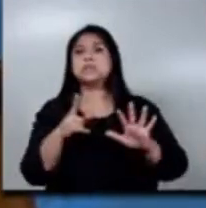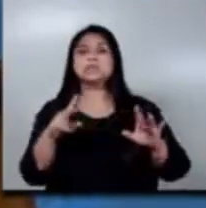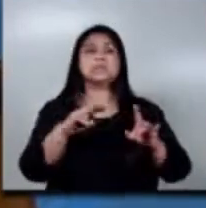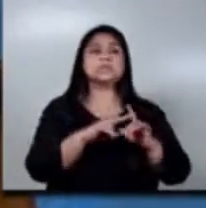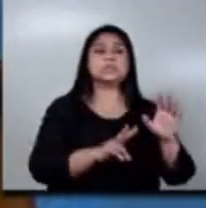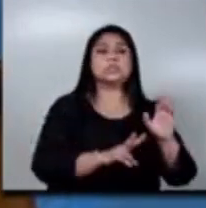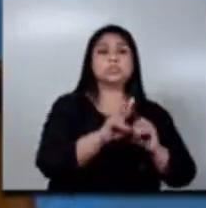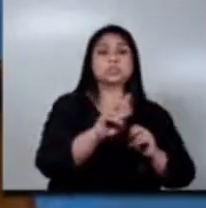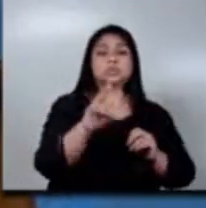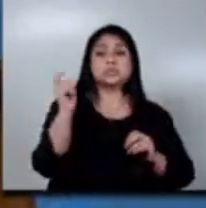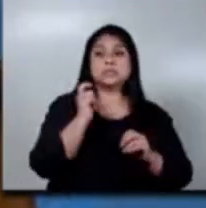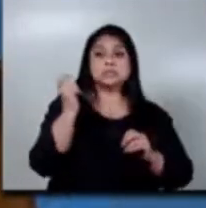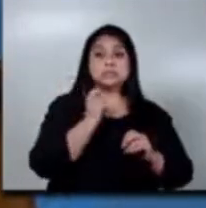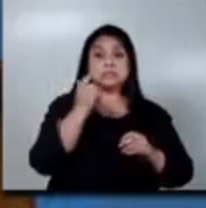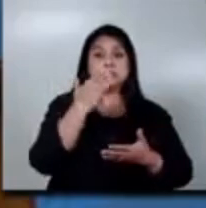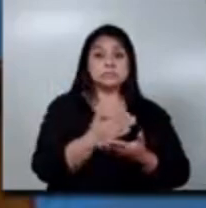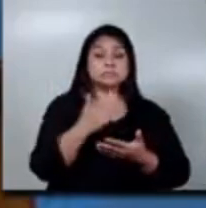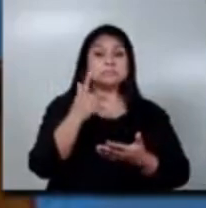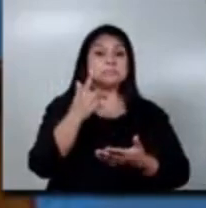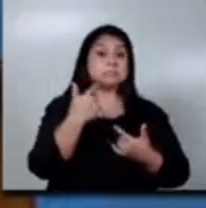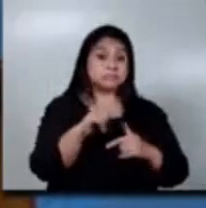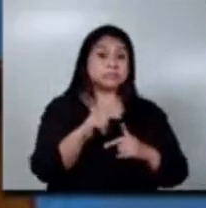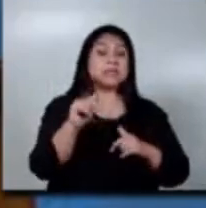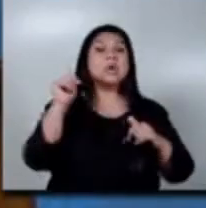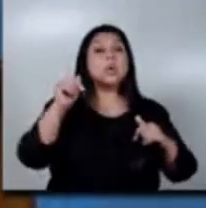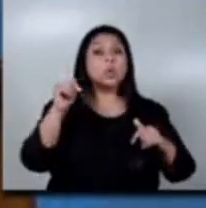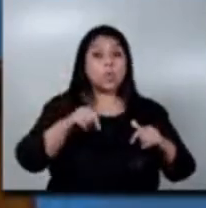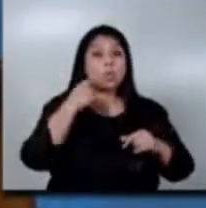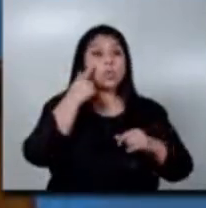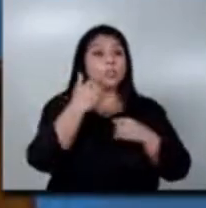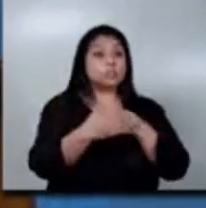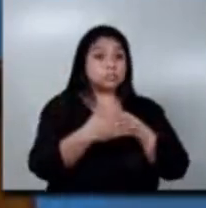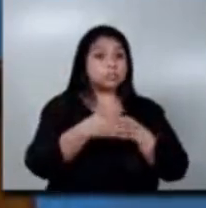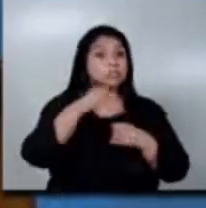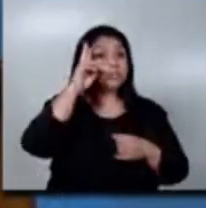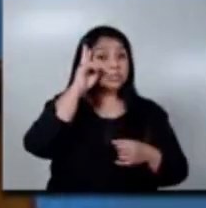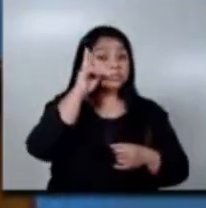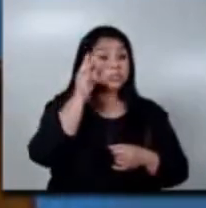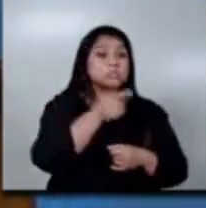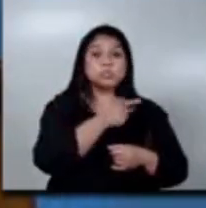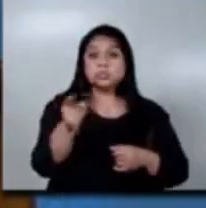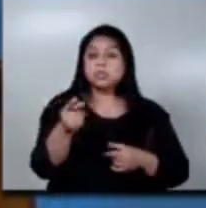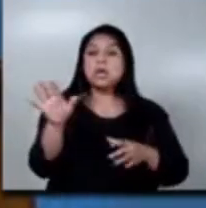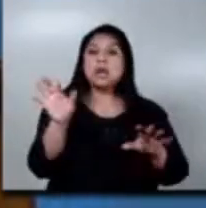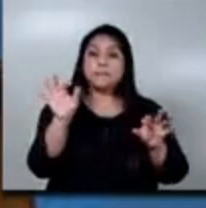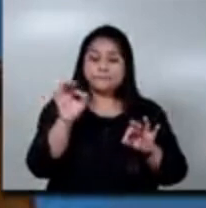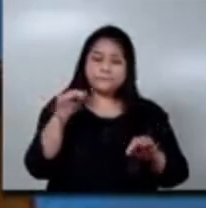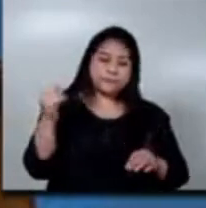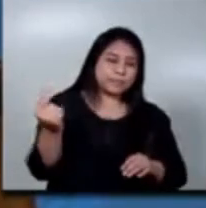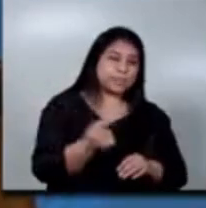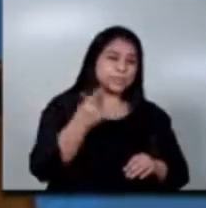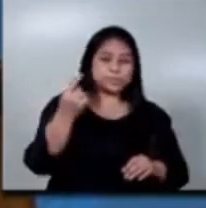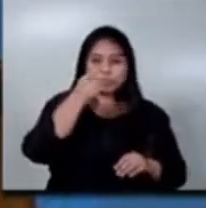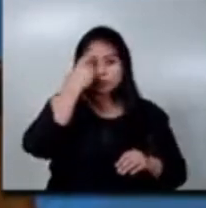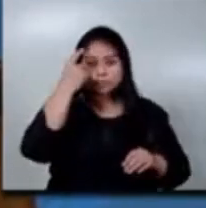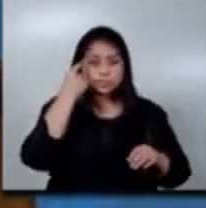salarios mínimos. Es por ello que hoy hacemos este atento recordatorio, esta invitación a todos los empleadores